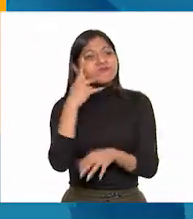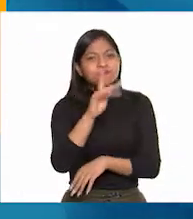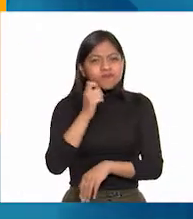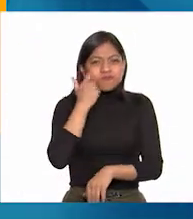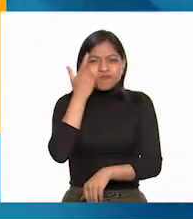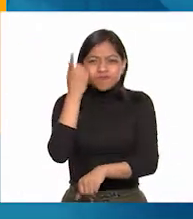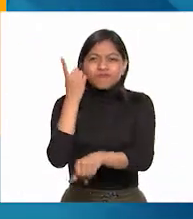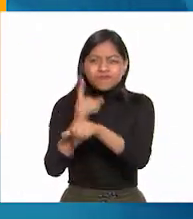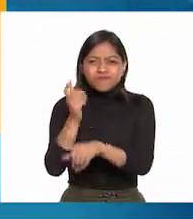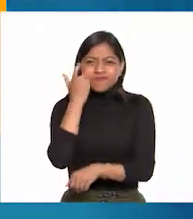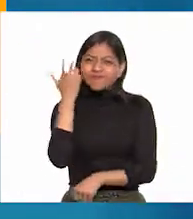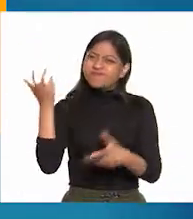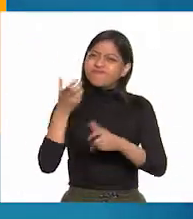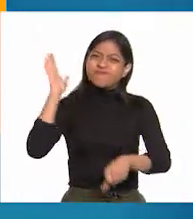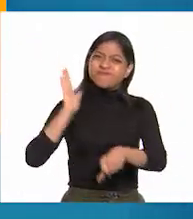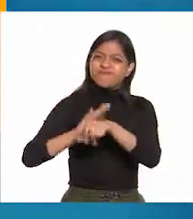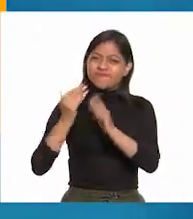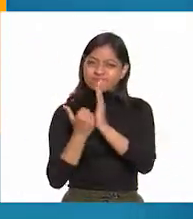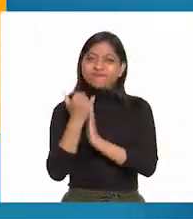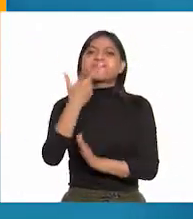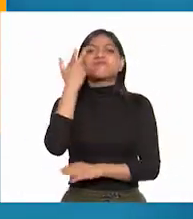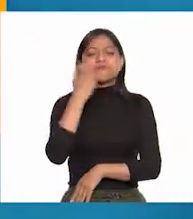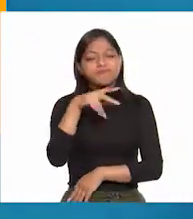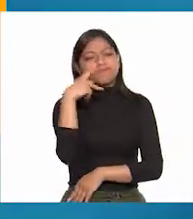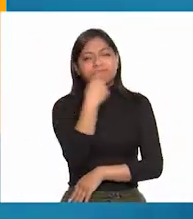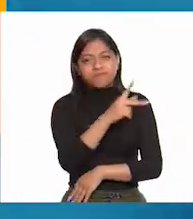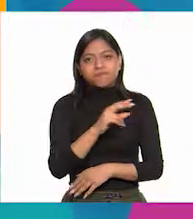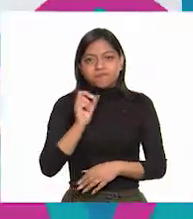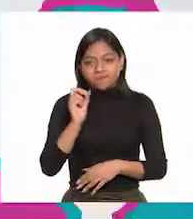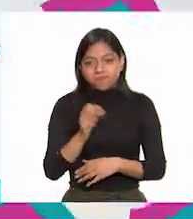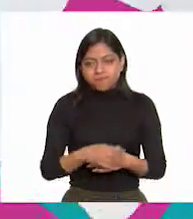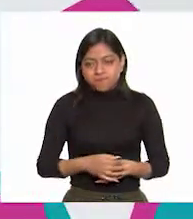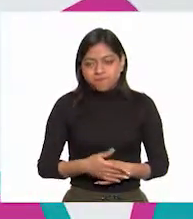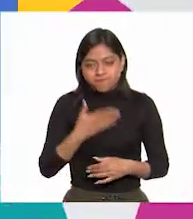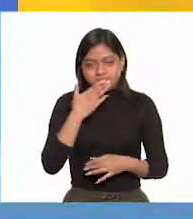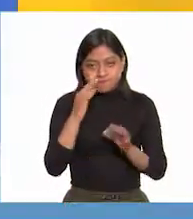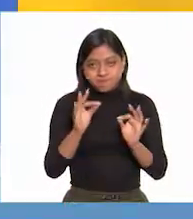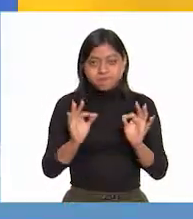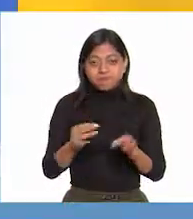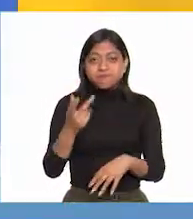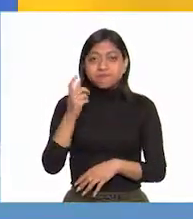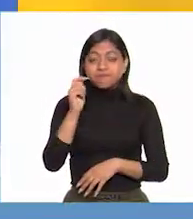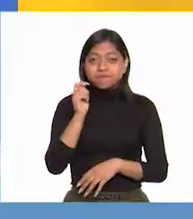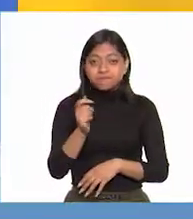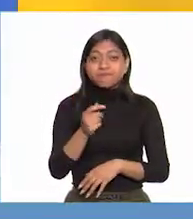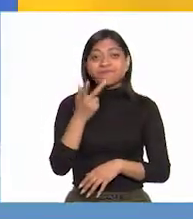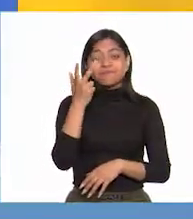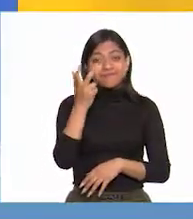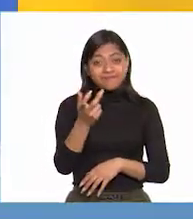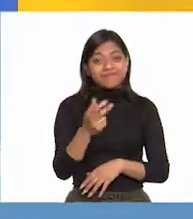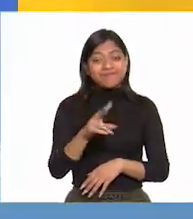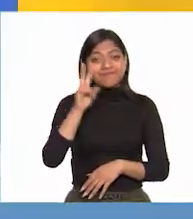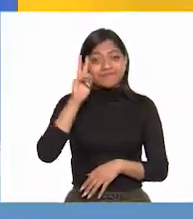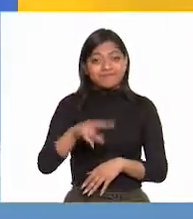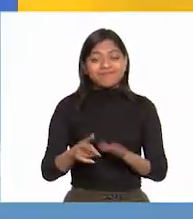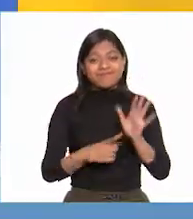engrandecer y enriquecer a sus hermanos. Muy buena, así es, Jenny, es una frase muy poderosa. Bueno, la